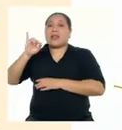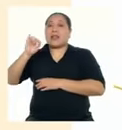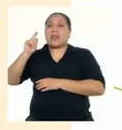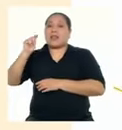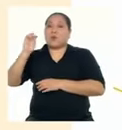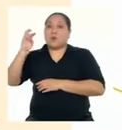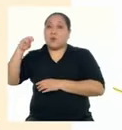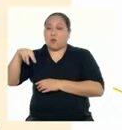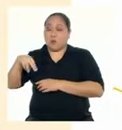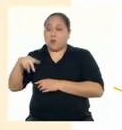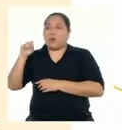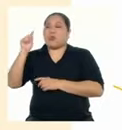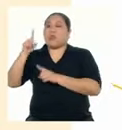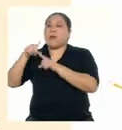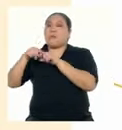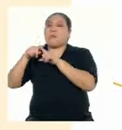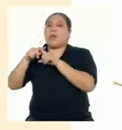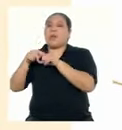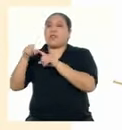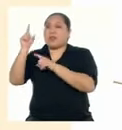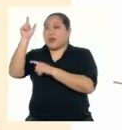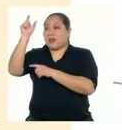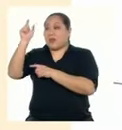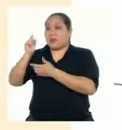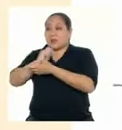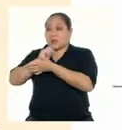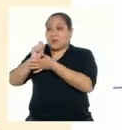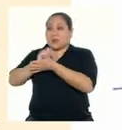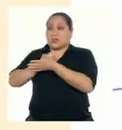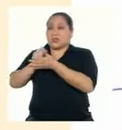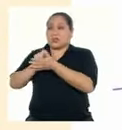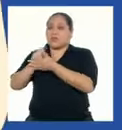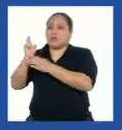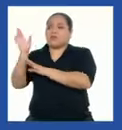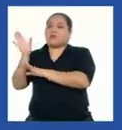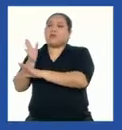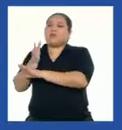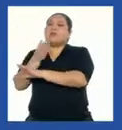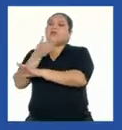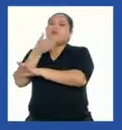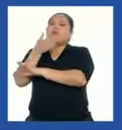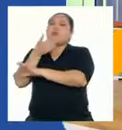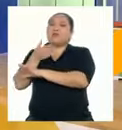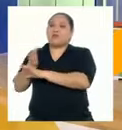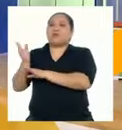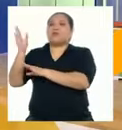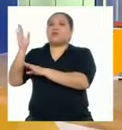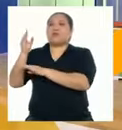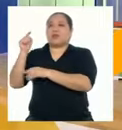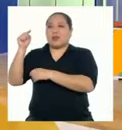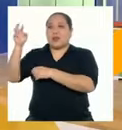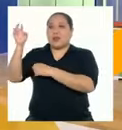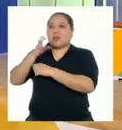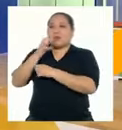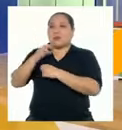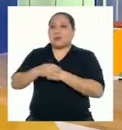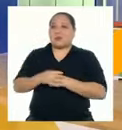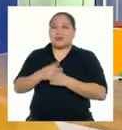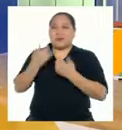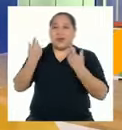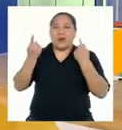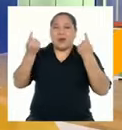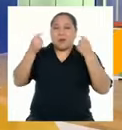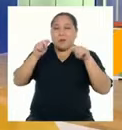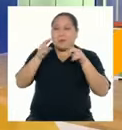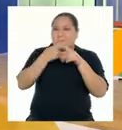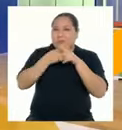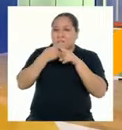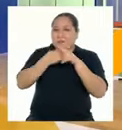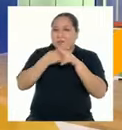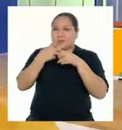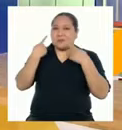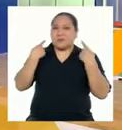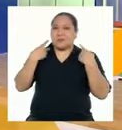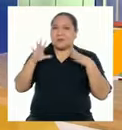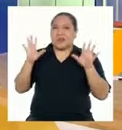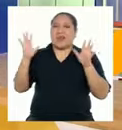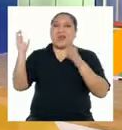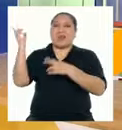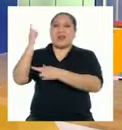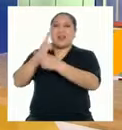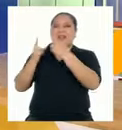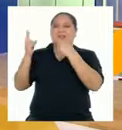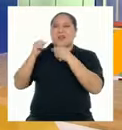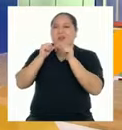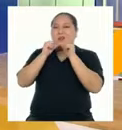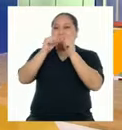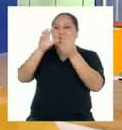del autor y dan la entonación y musicalidad a la obra Nos toca ir a una breve pausa Pero ya